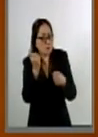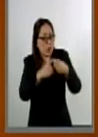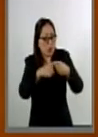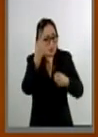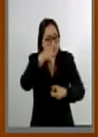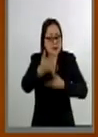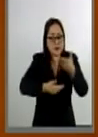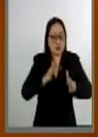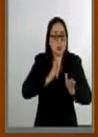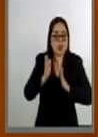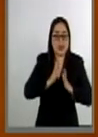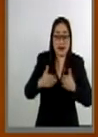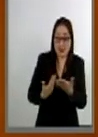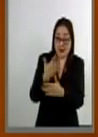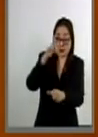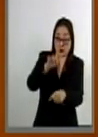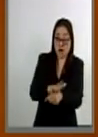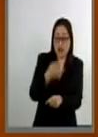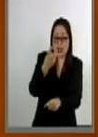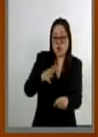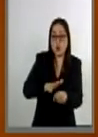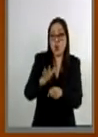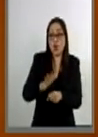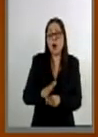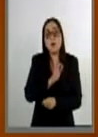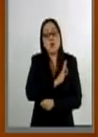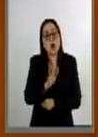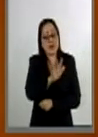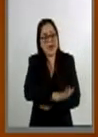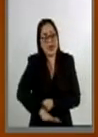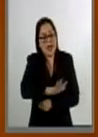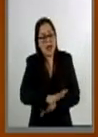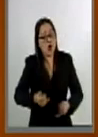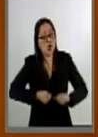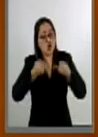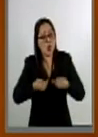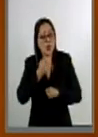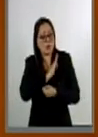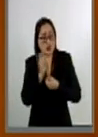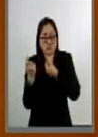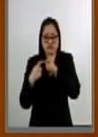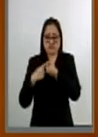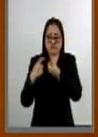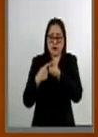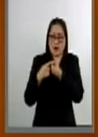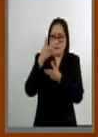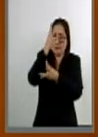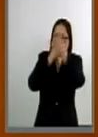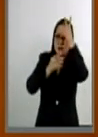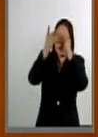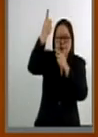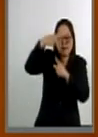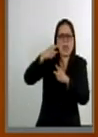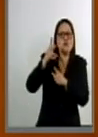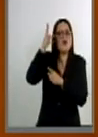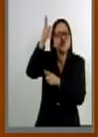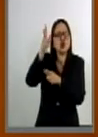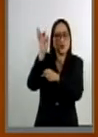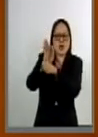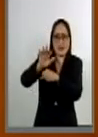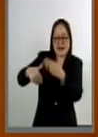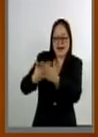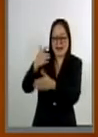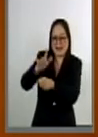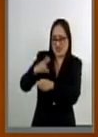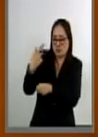servicio militar nacional contribuye a preparar a nuestros jóvenes conscriptos en la salvaguarda de la seguridad nacional,